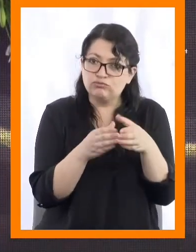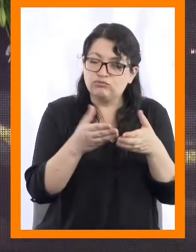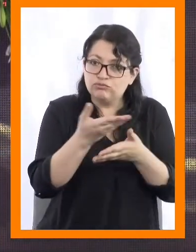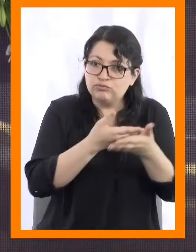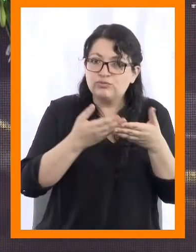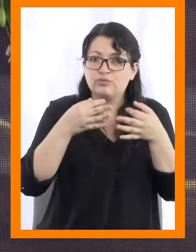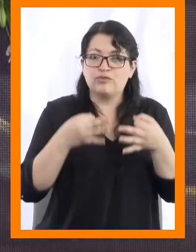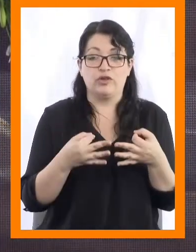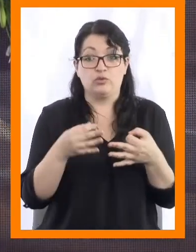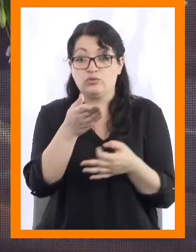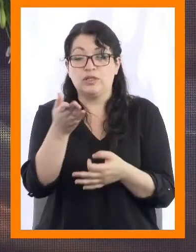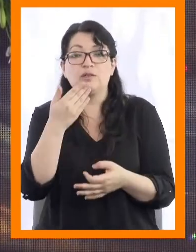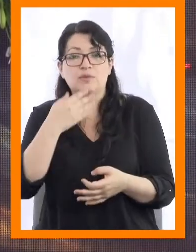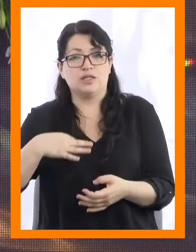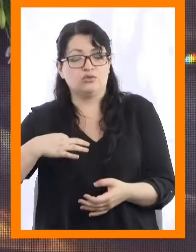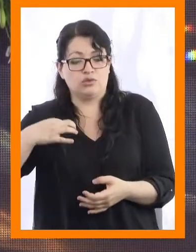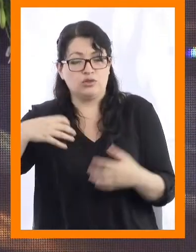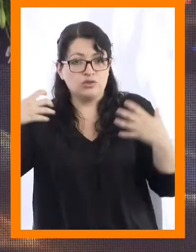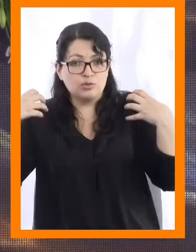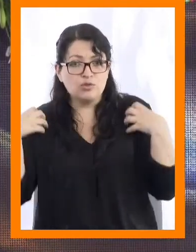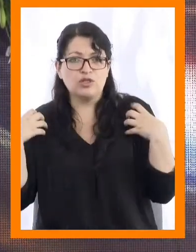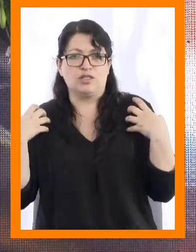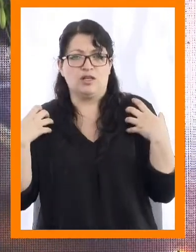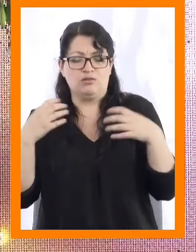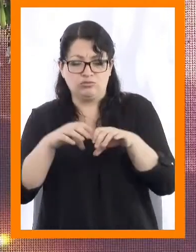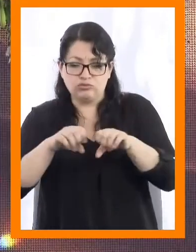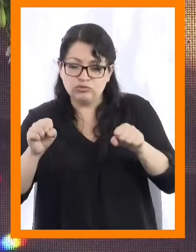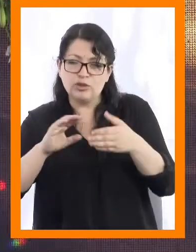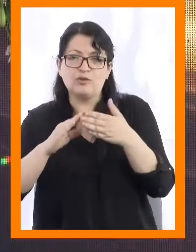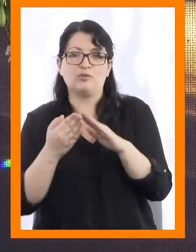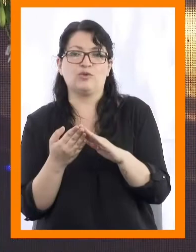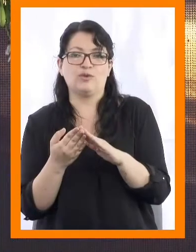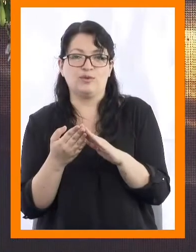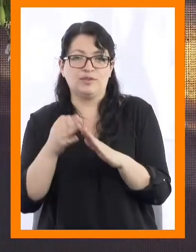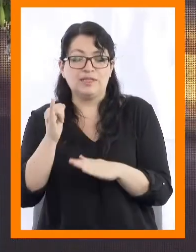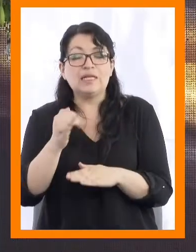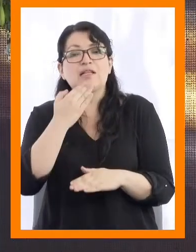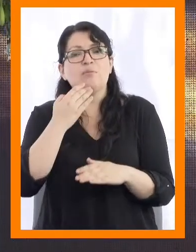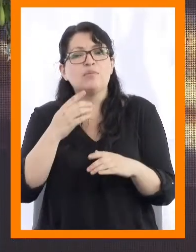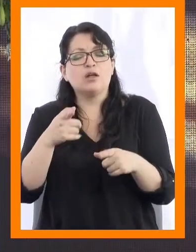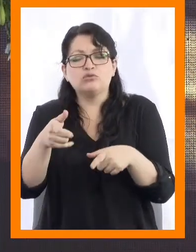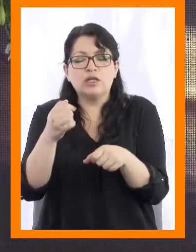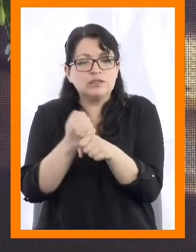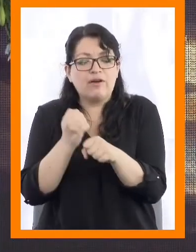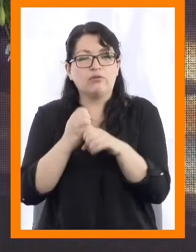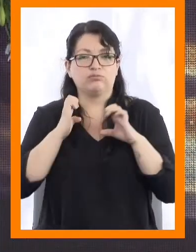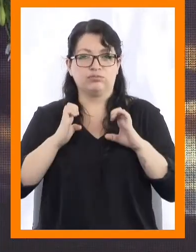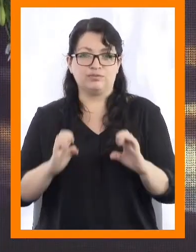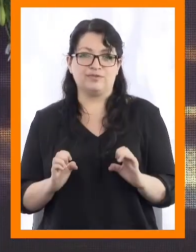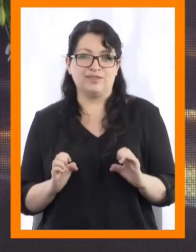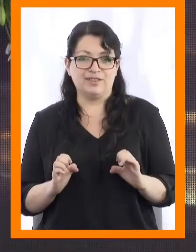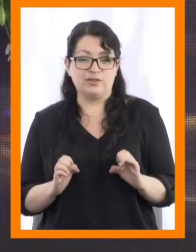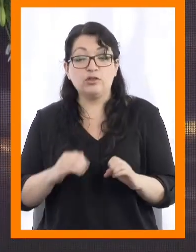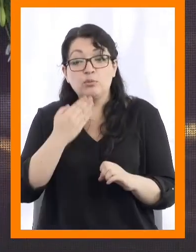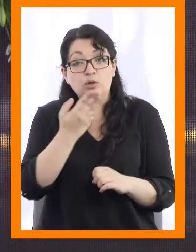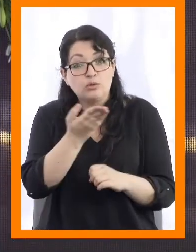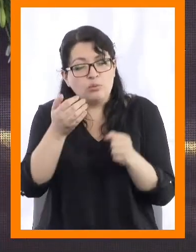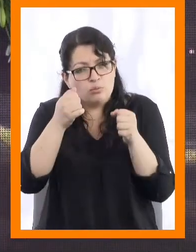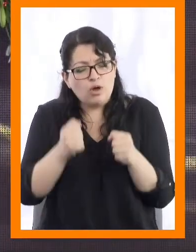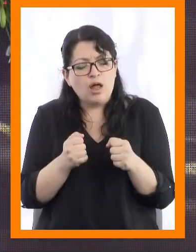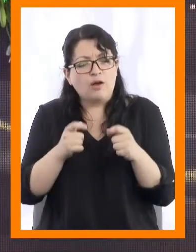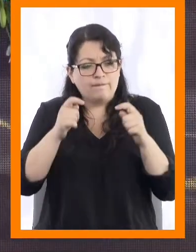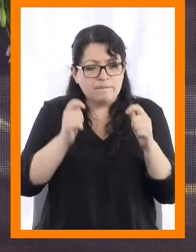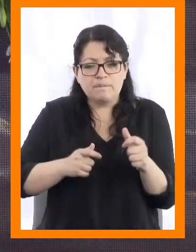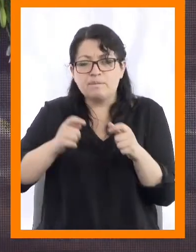que sean ciudadanos responsables, comprometidos con su comunidad y éticos en su conducta, y que puedan aportar con su